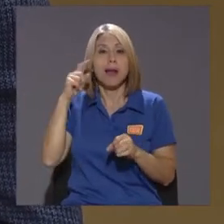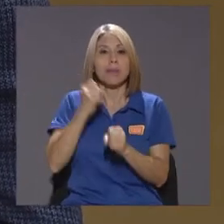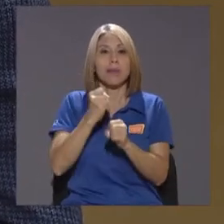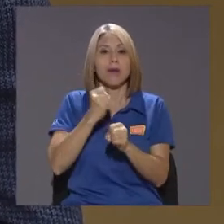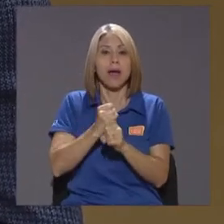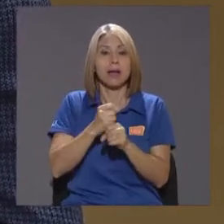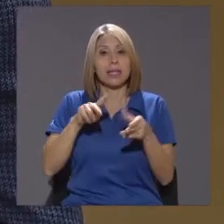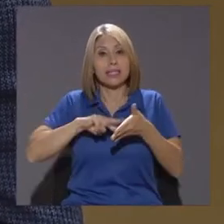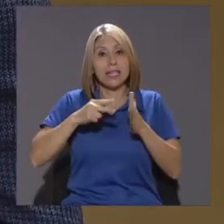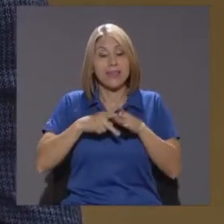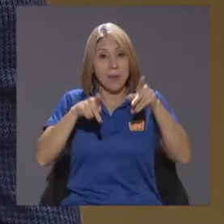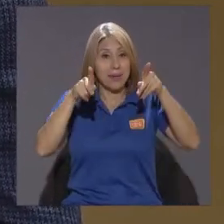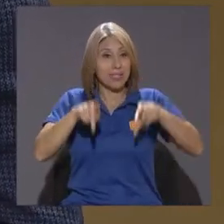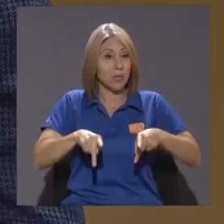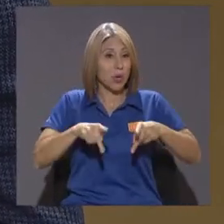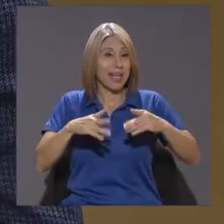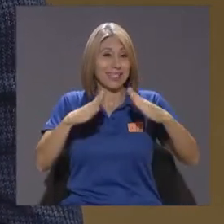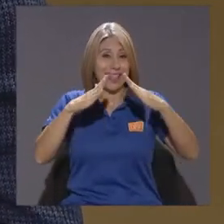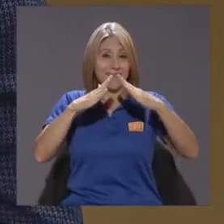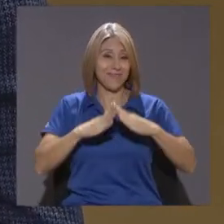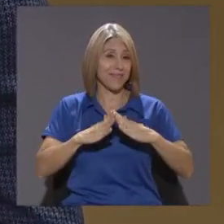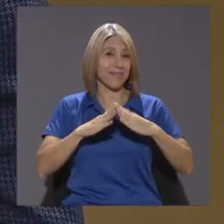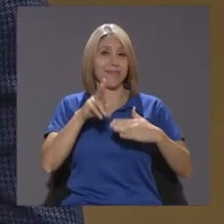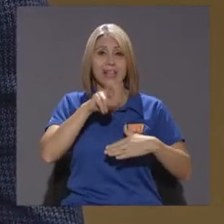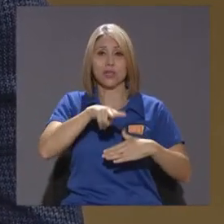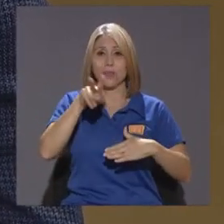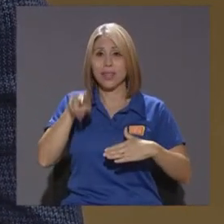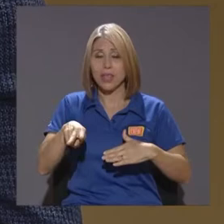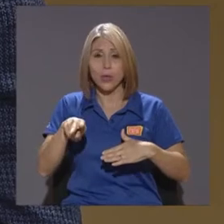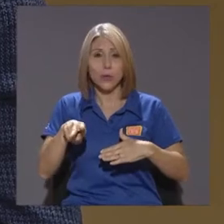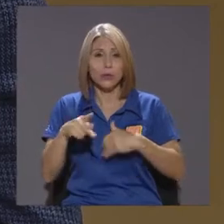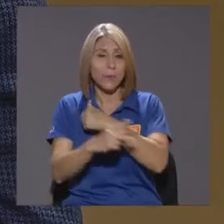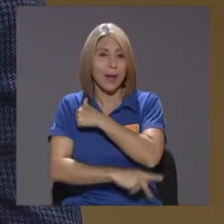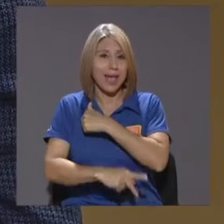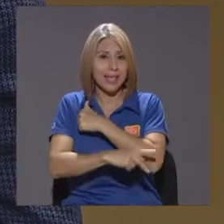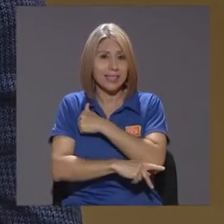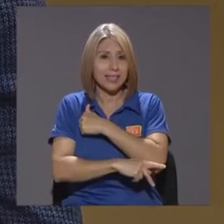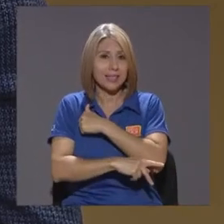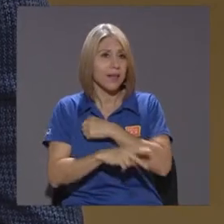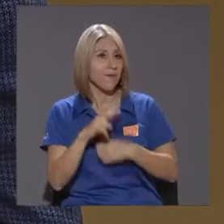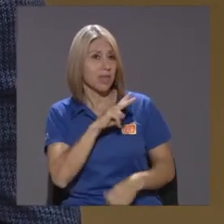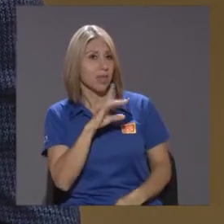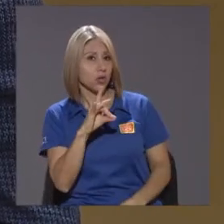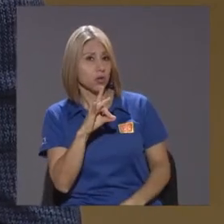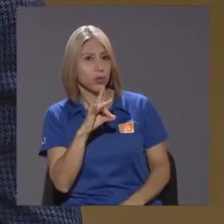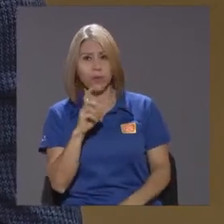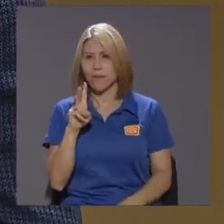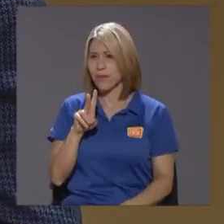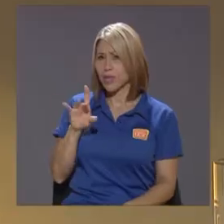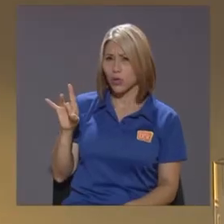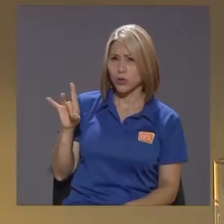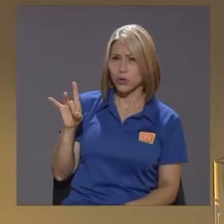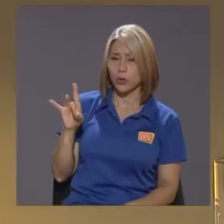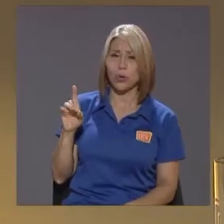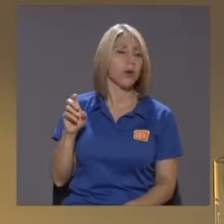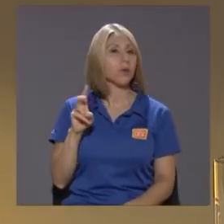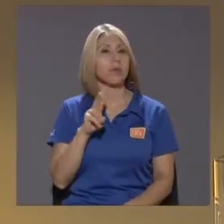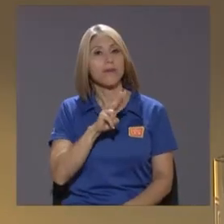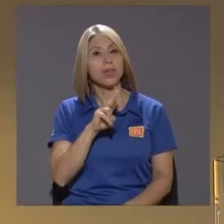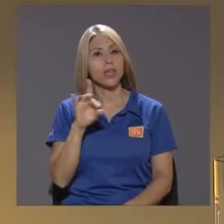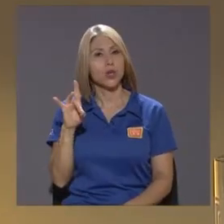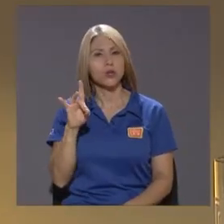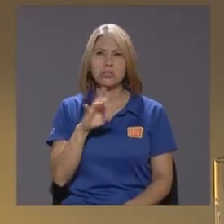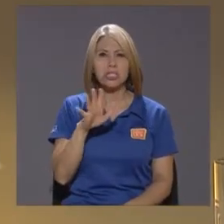Los ciudadanos De todos los 22 Países 28 28 28 países Sí,